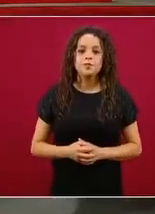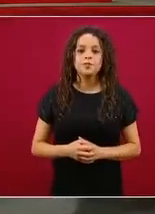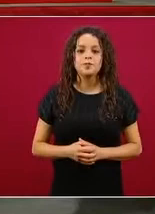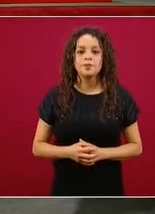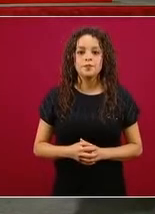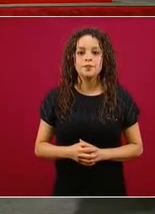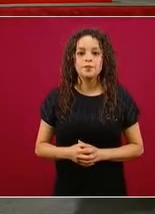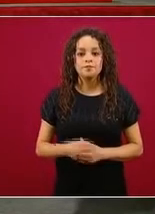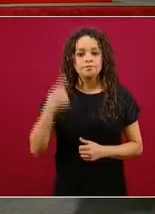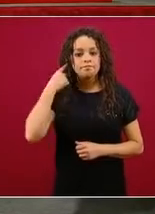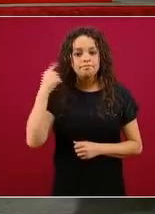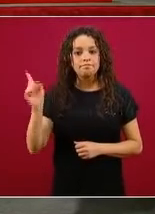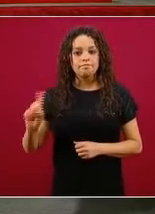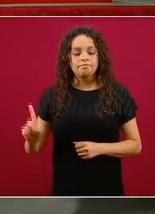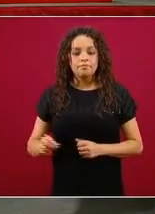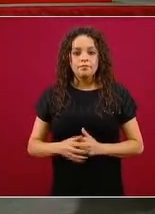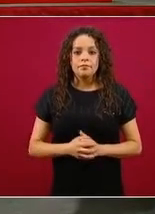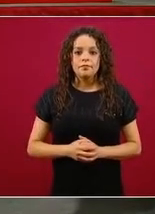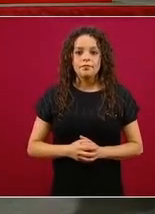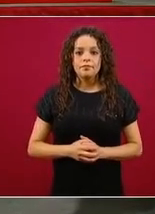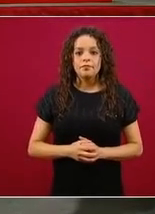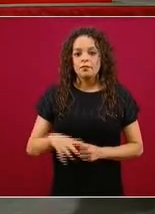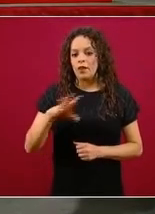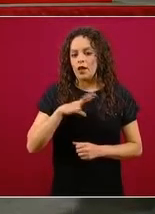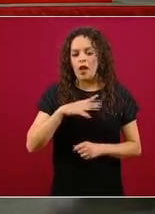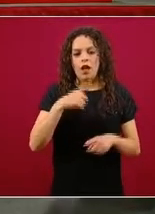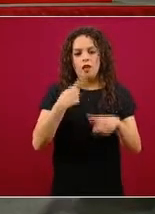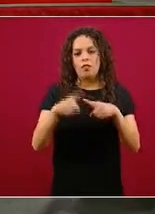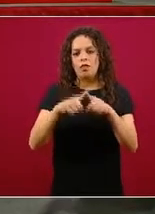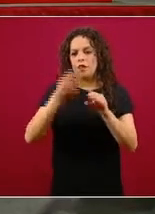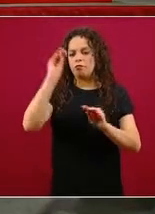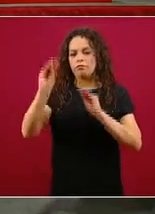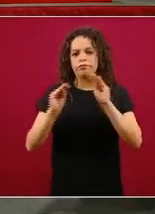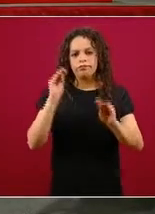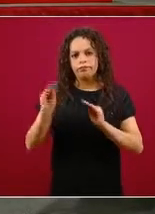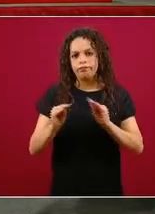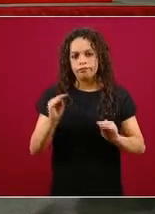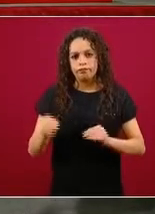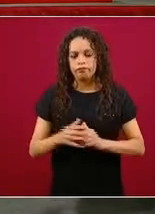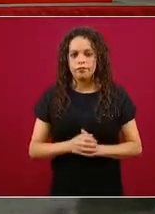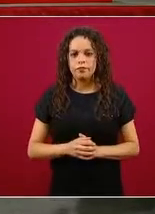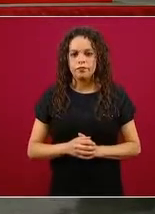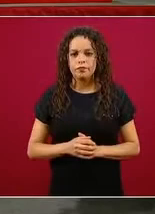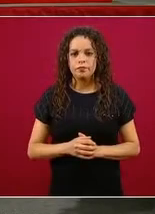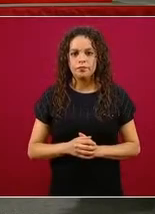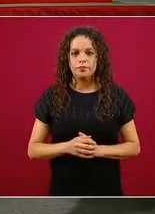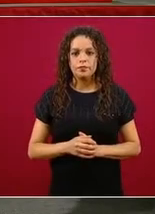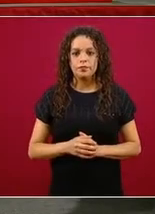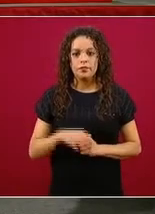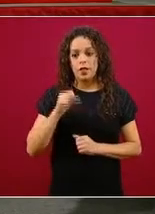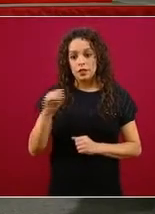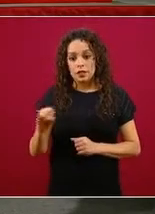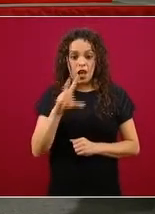hay múltiples adaptaciones no es de que se echan para atrás o se echan para adelante se adapta